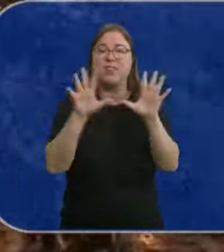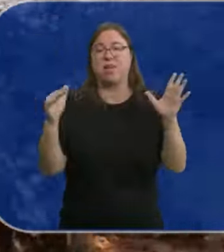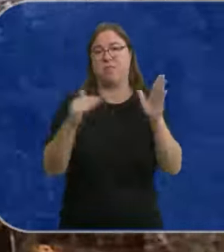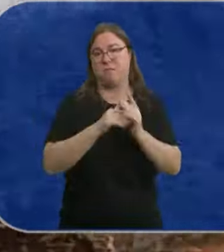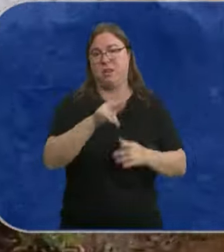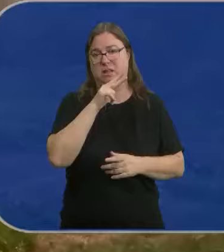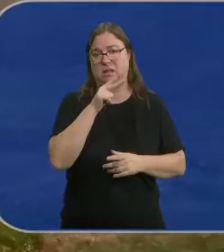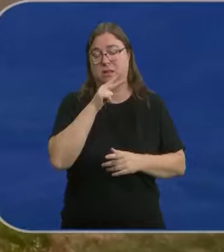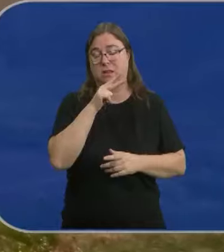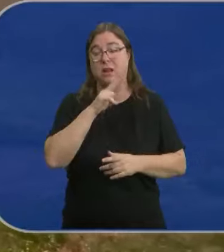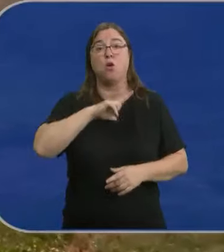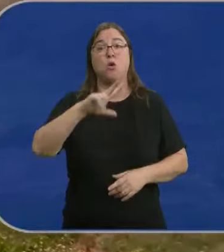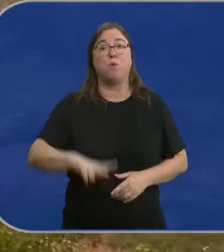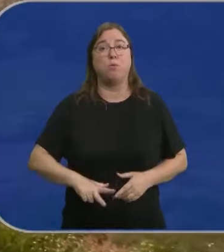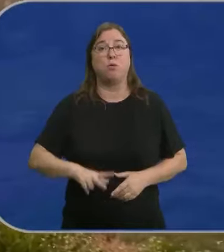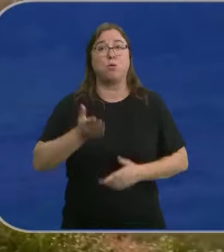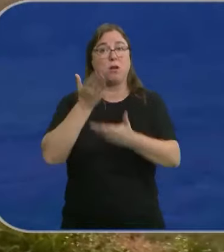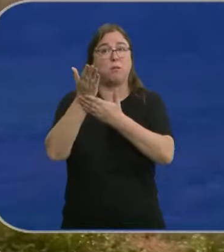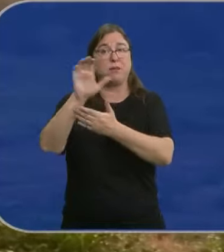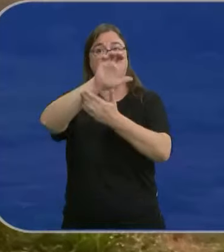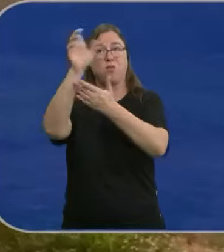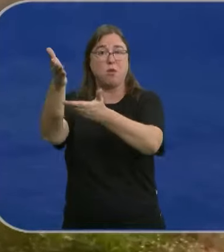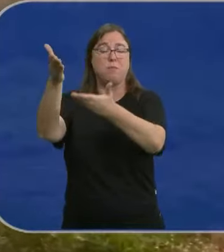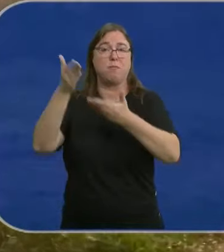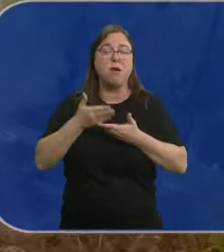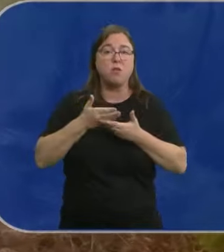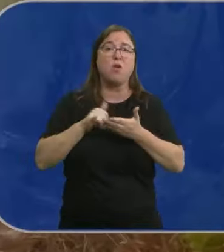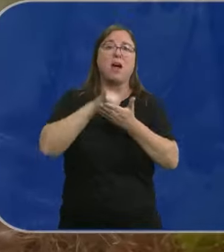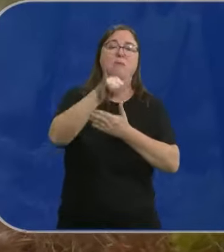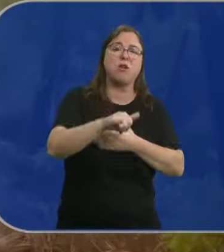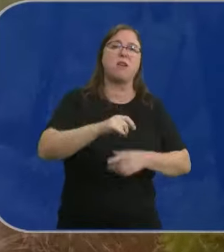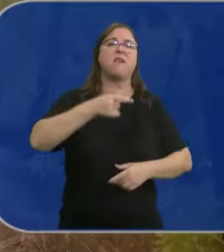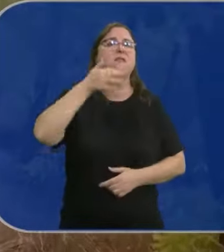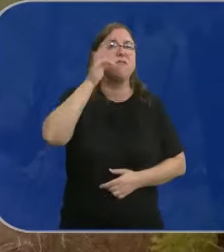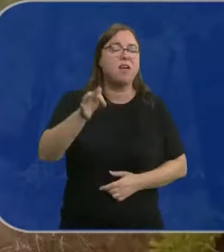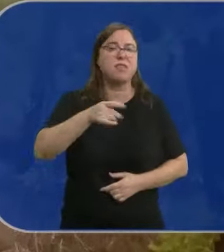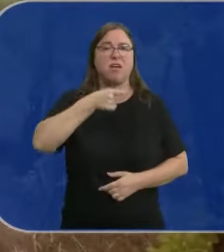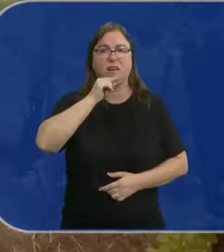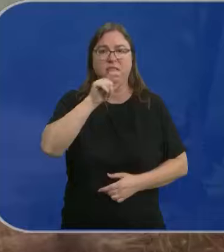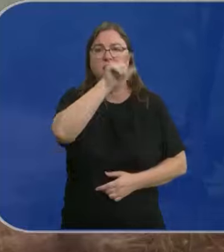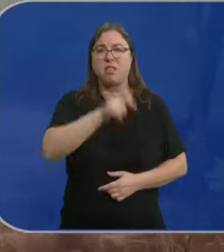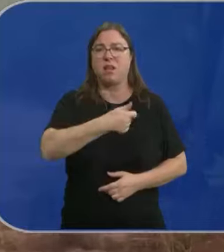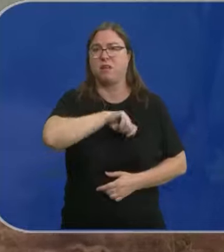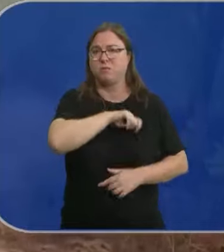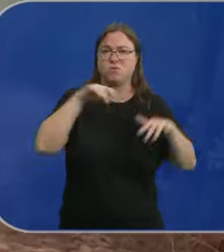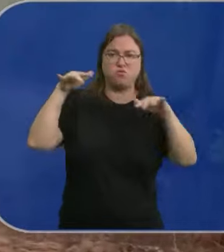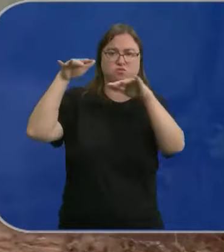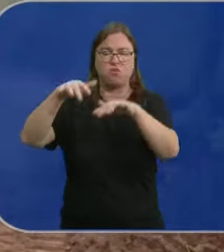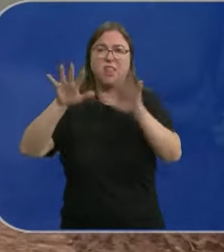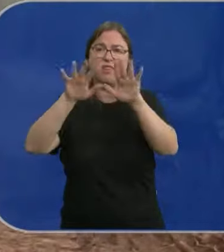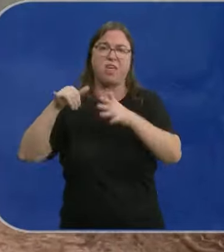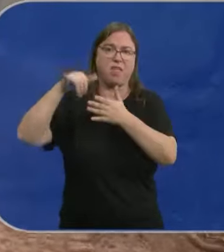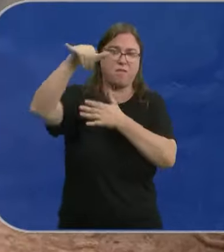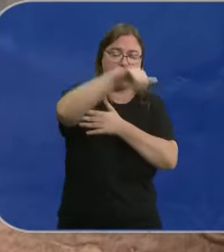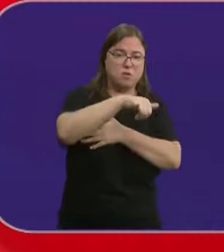país luso ha pedido ayuda a la Unión Europea, que ha desplegado ocho aviones de Francia, Grecia, Italia y España. Unos 250 efectivos de la UME